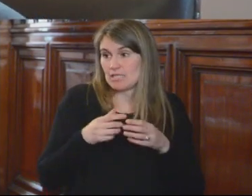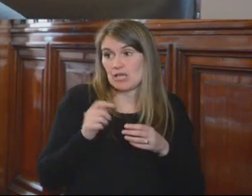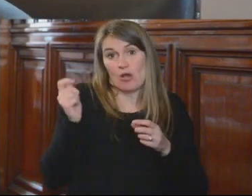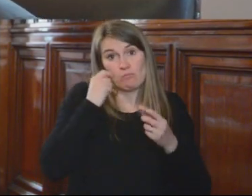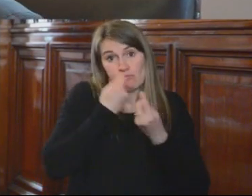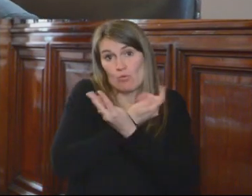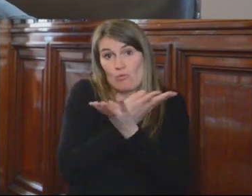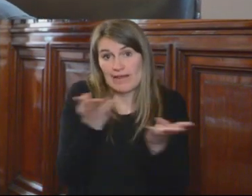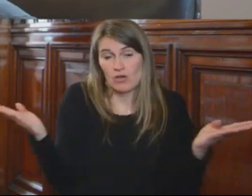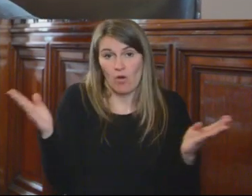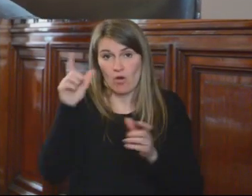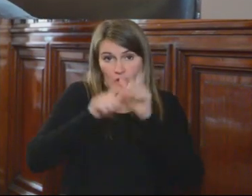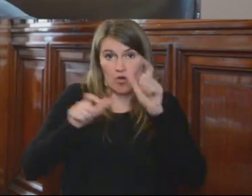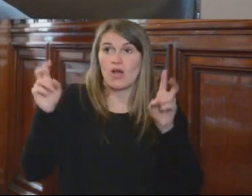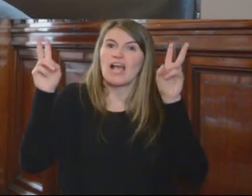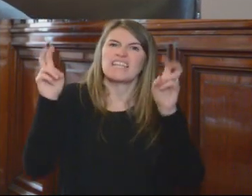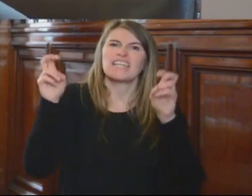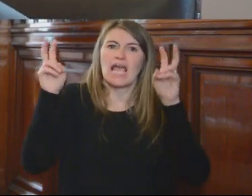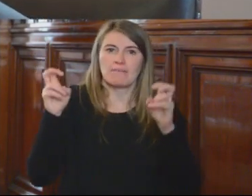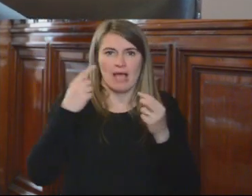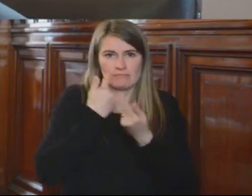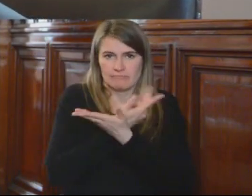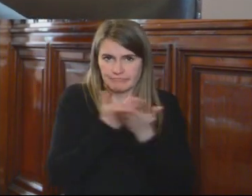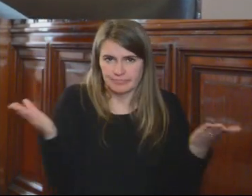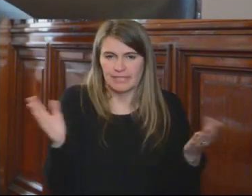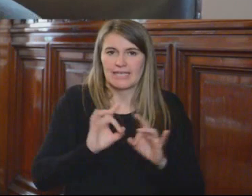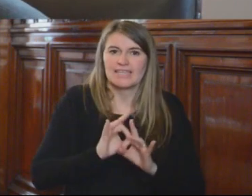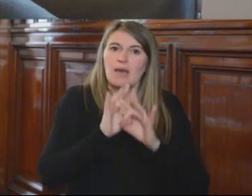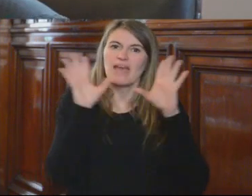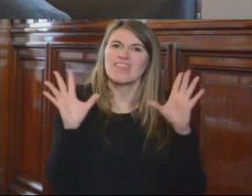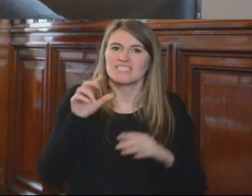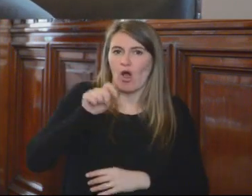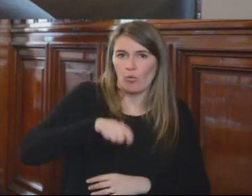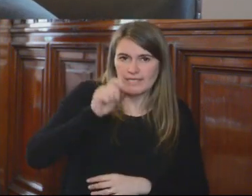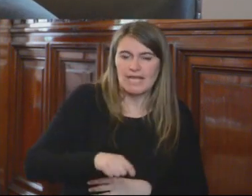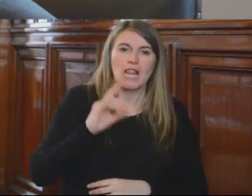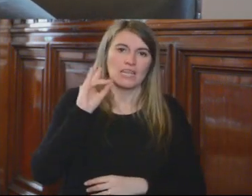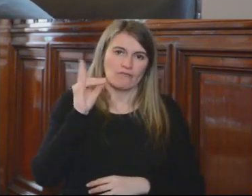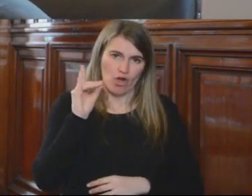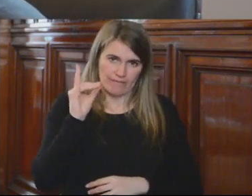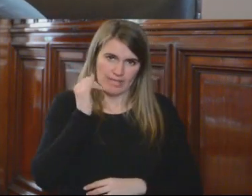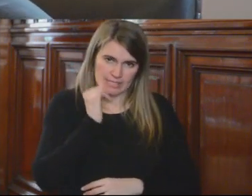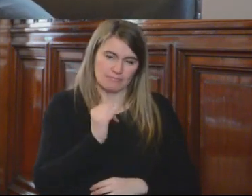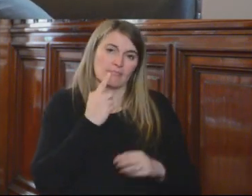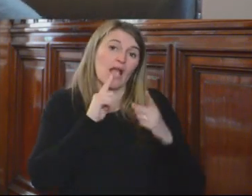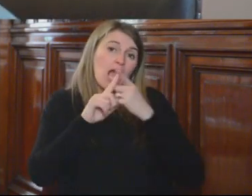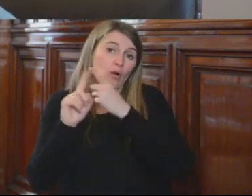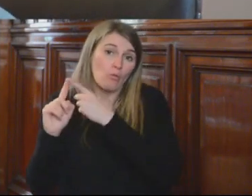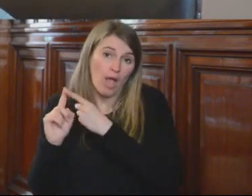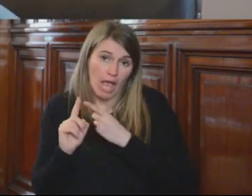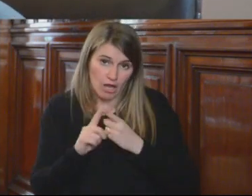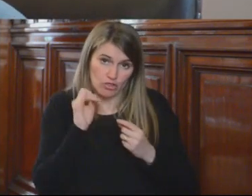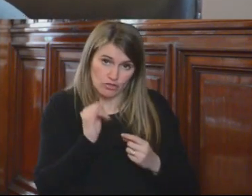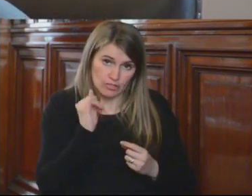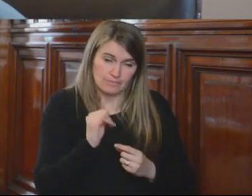carácter temático, sea, monitoreo sobre la independencia judicial en Bolivia. Se mencionó un acuerdo, ciertamente el de mayo, pero también